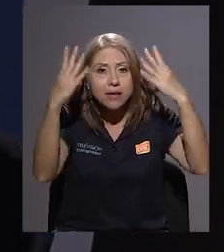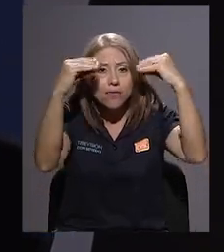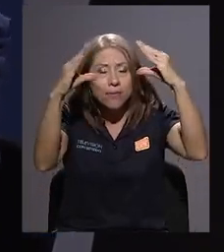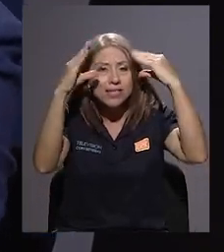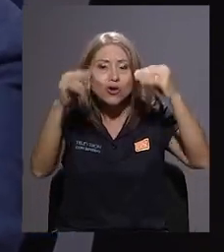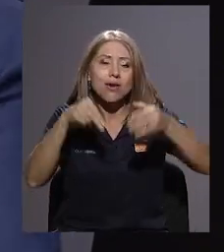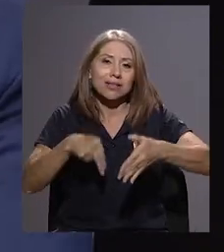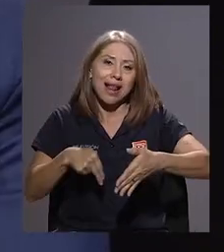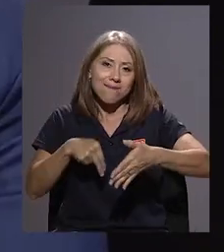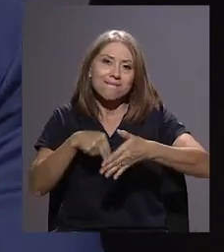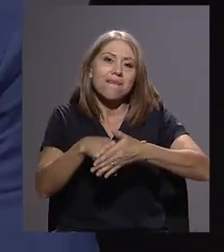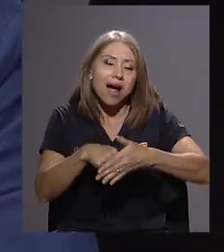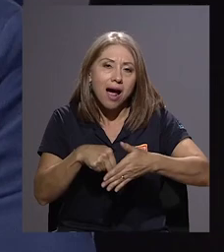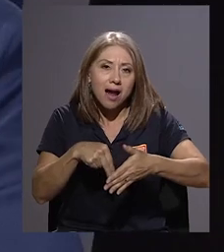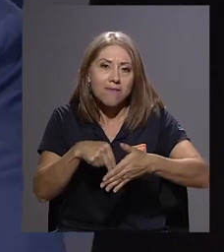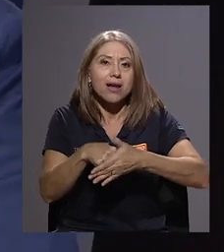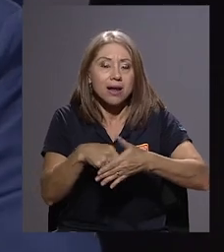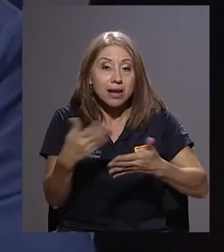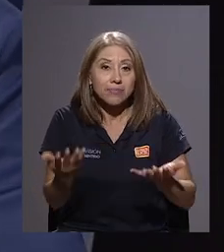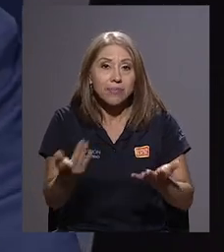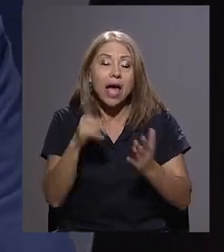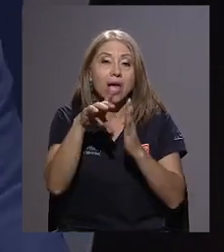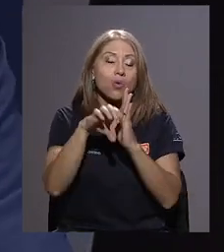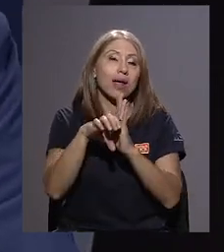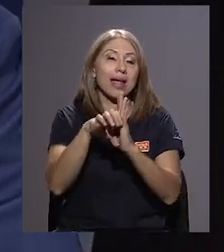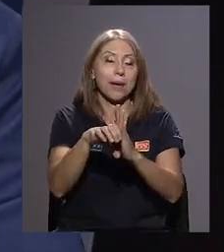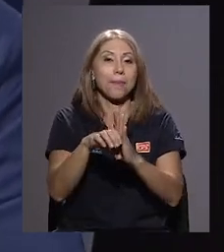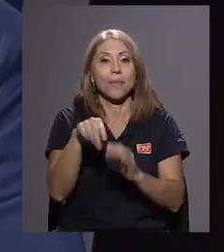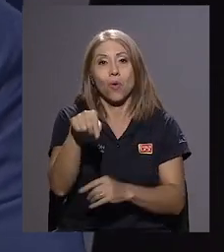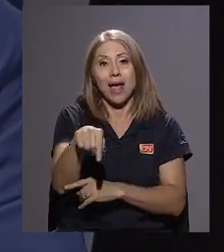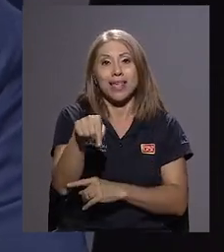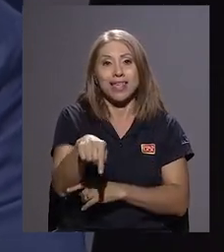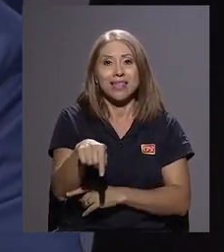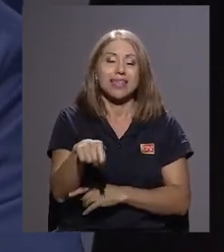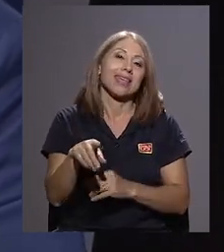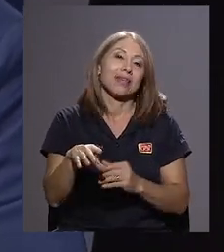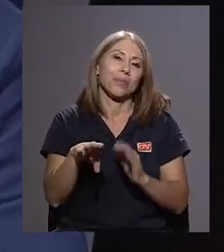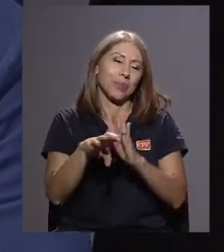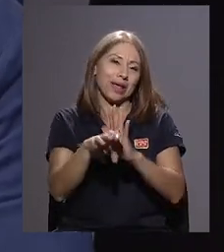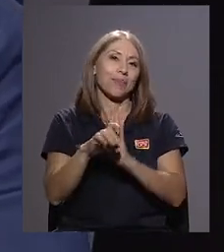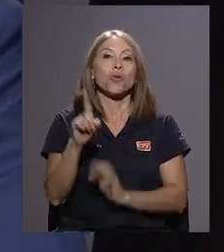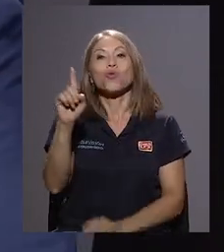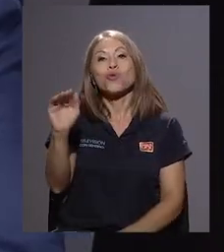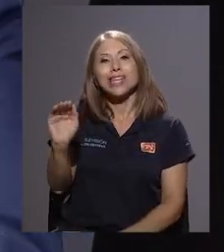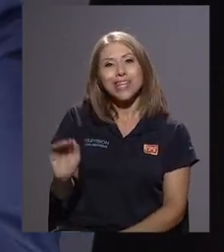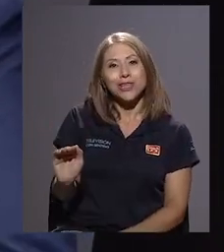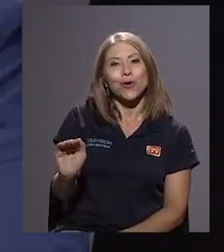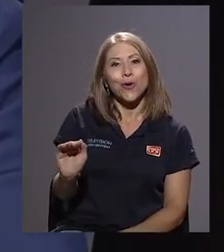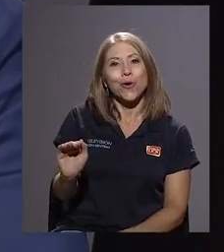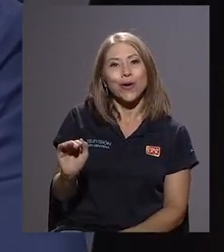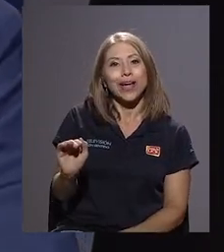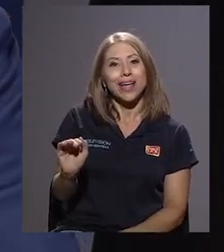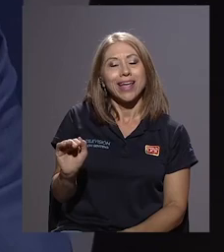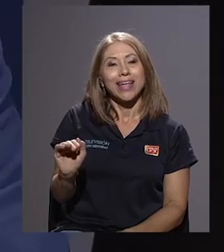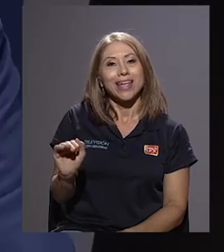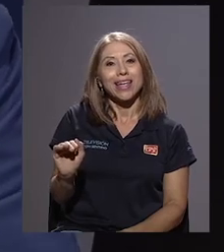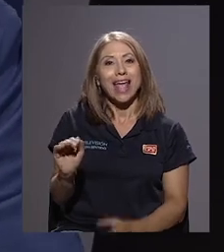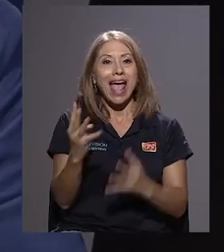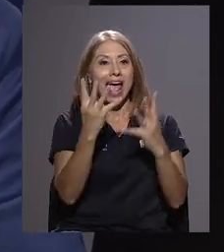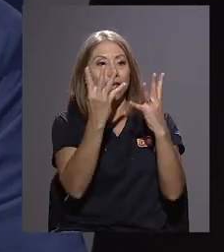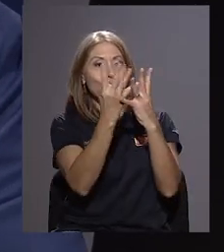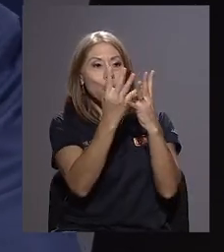barrera está en el portón, ¿verdad? Y hay un ejemplo que viene ahí, que es un niño tratando de abrir un portón ahí de